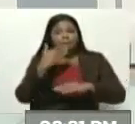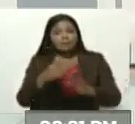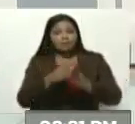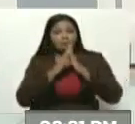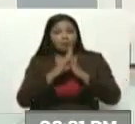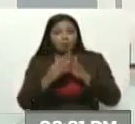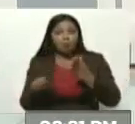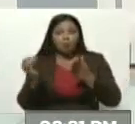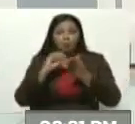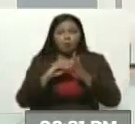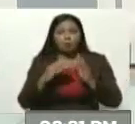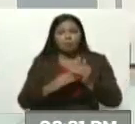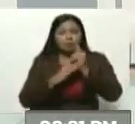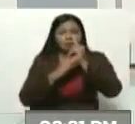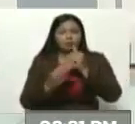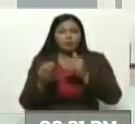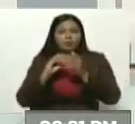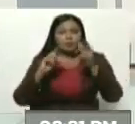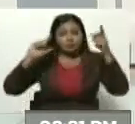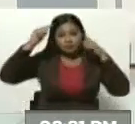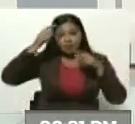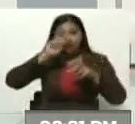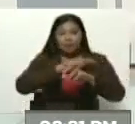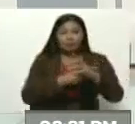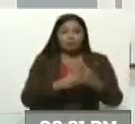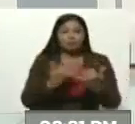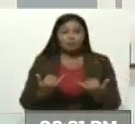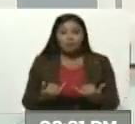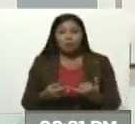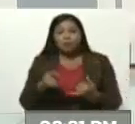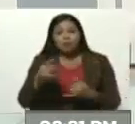la vuelta de comandante Chávez al poder. Así actúan los medios de comunicación.